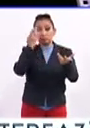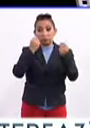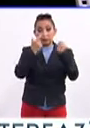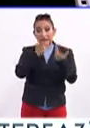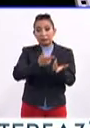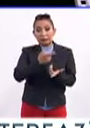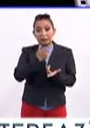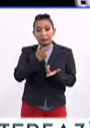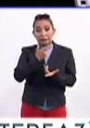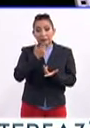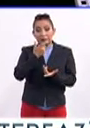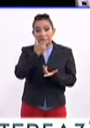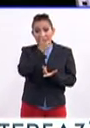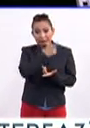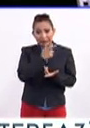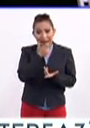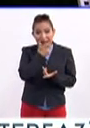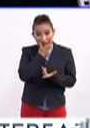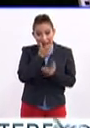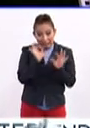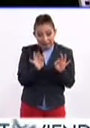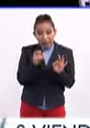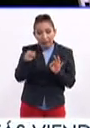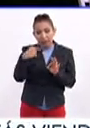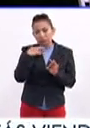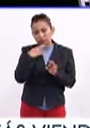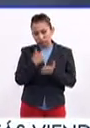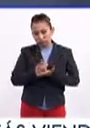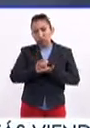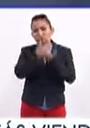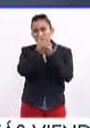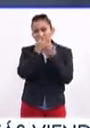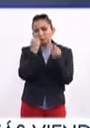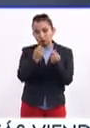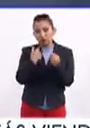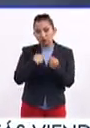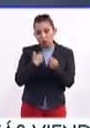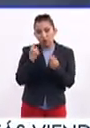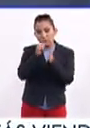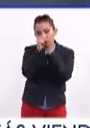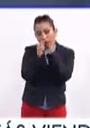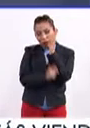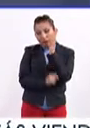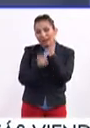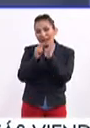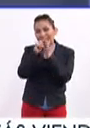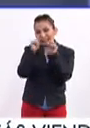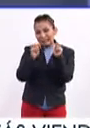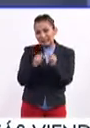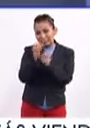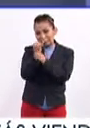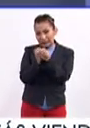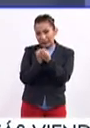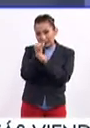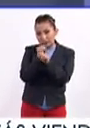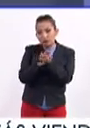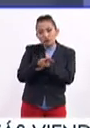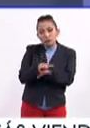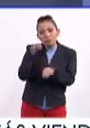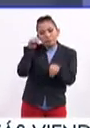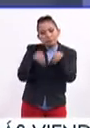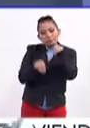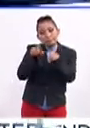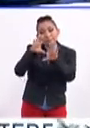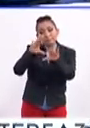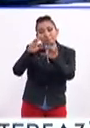la lengua. Entonces, este, a mí me va a funcionar mucho, estoy haciendo una tesis de investigación que se refiere a la